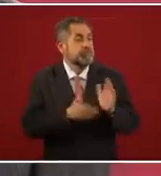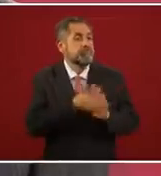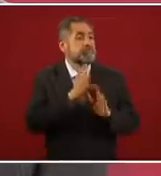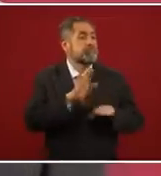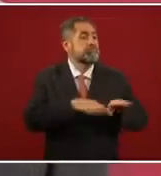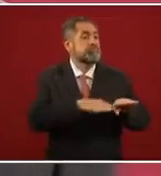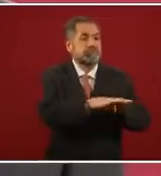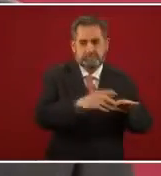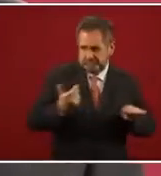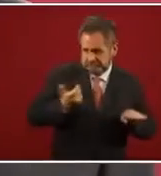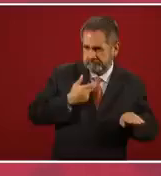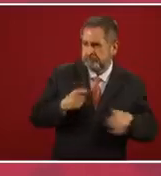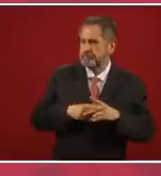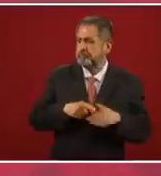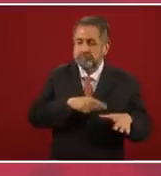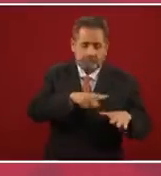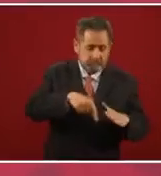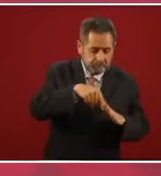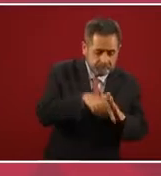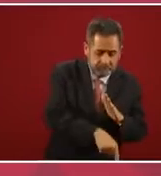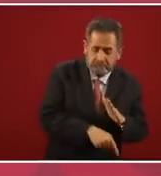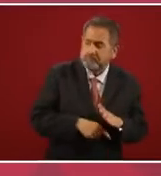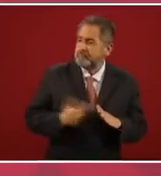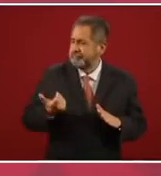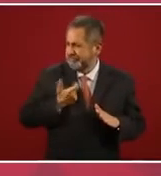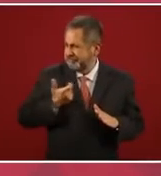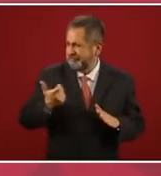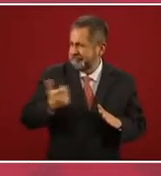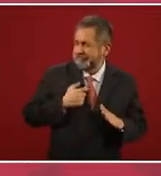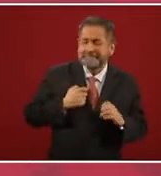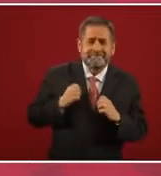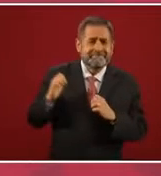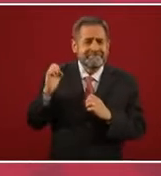te perforo pozos de petroleros,